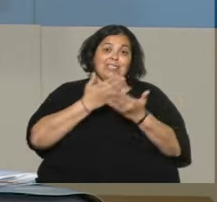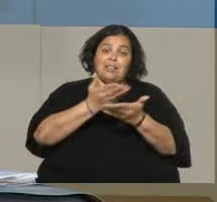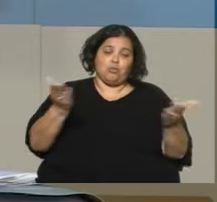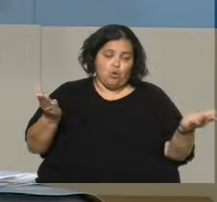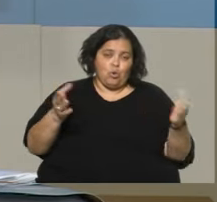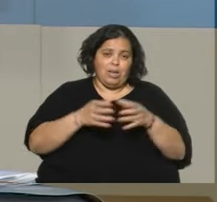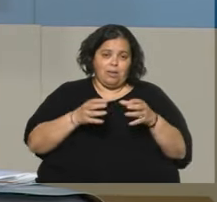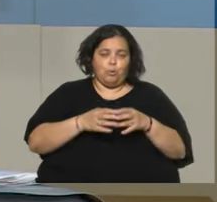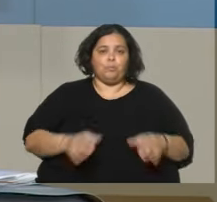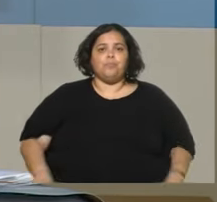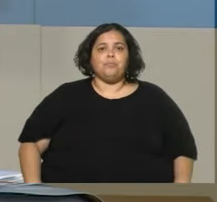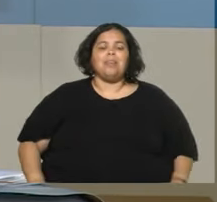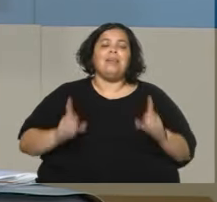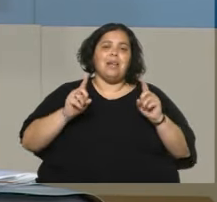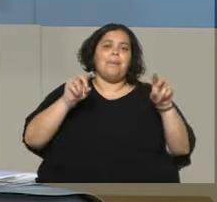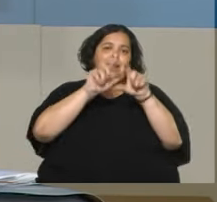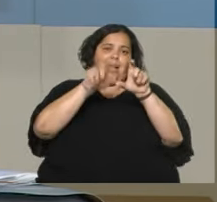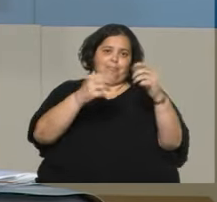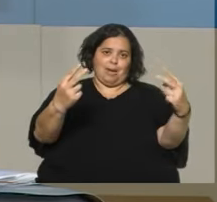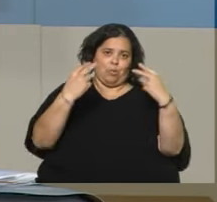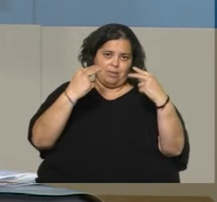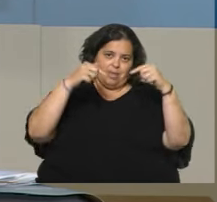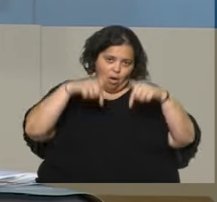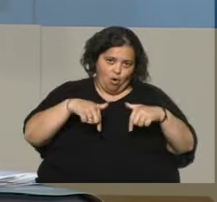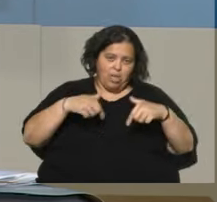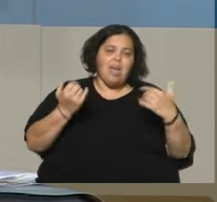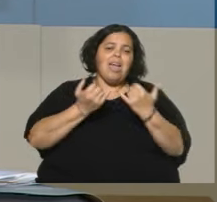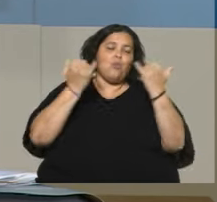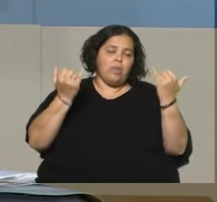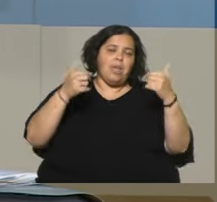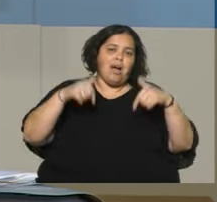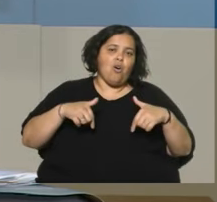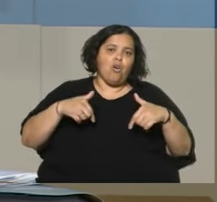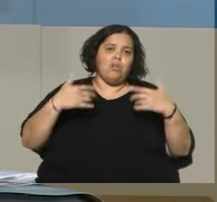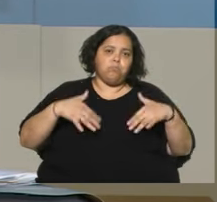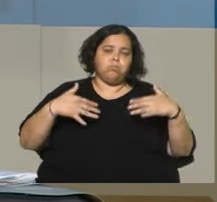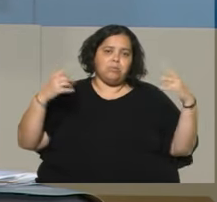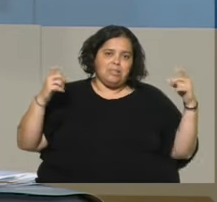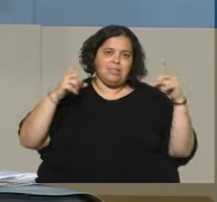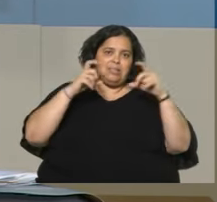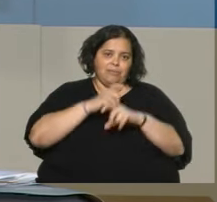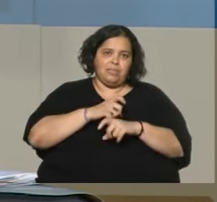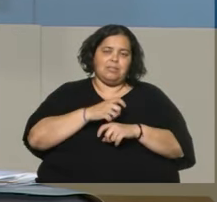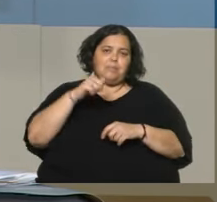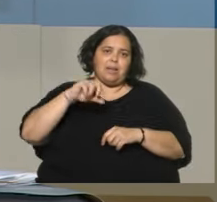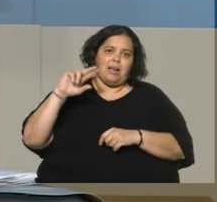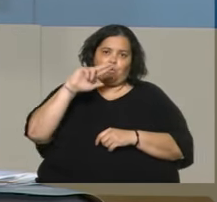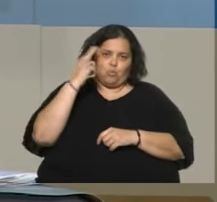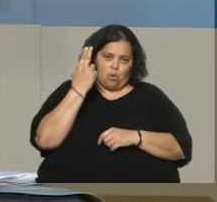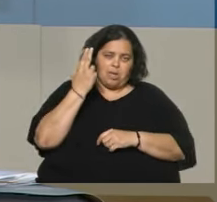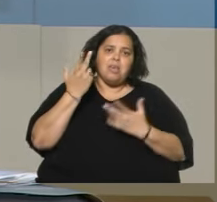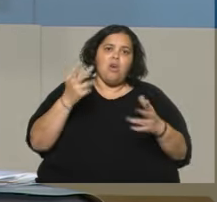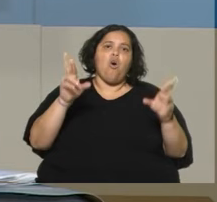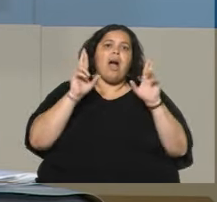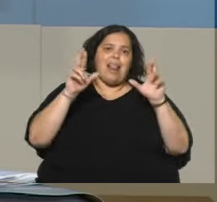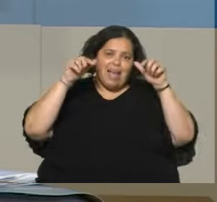el equipo y a la audiencia y en un día hoy de mucha implicancia para el país y ojalá esto nos